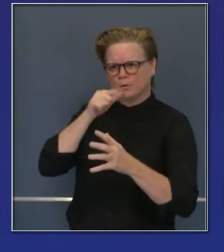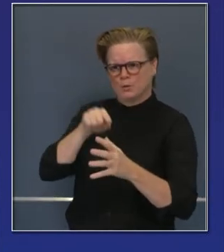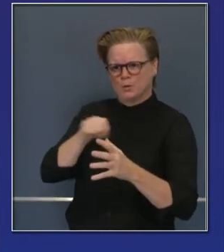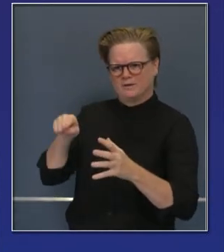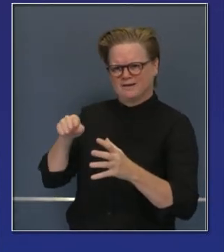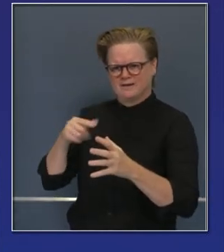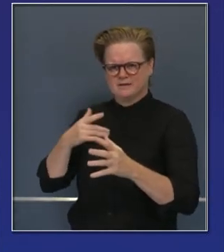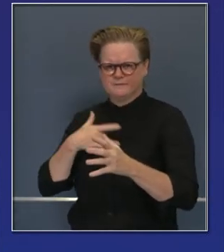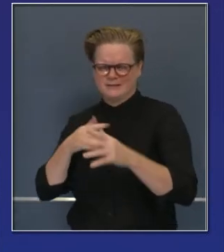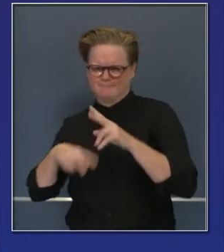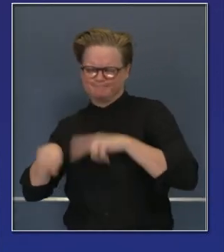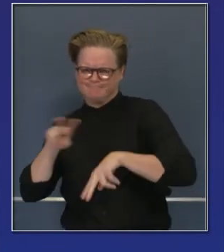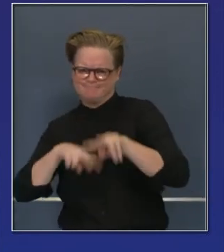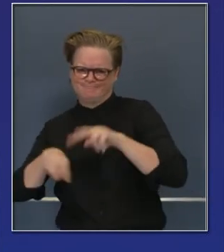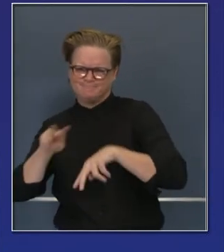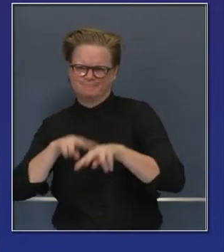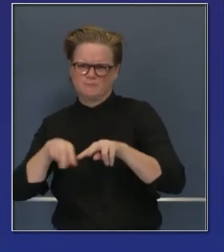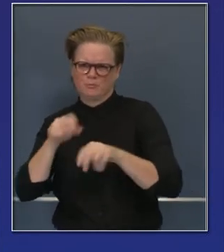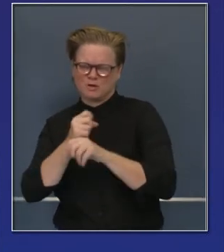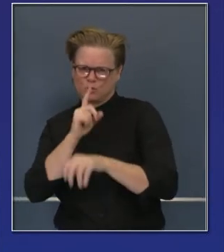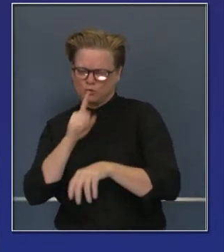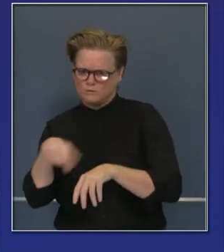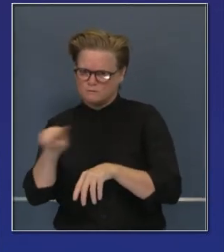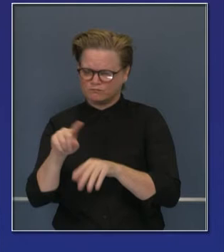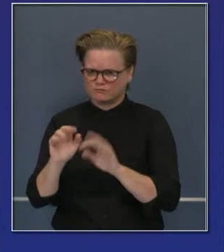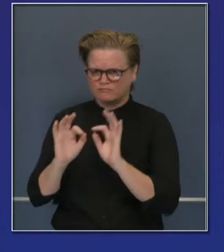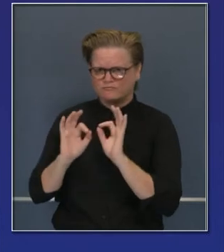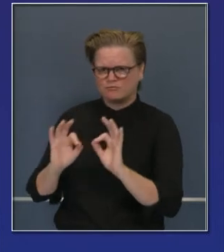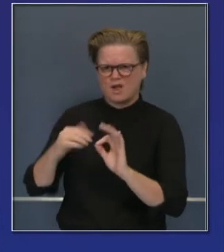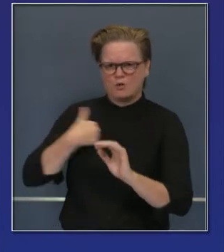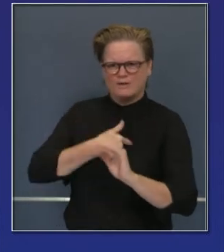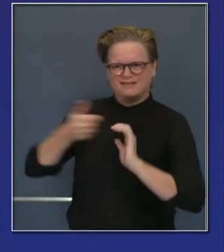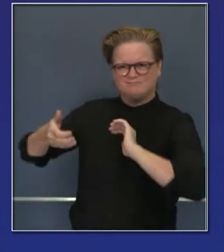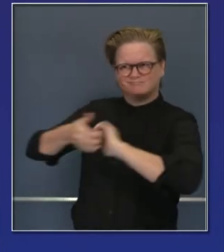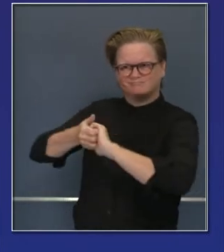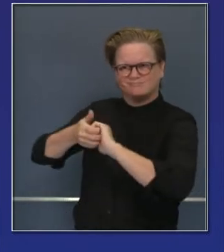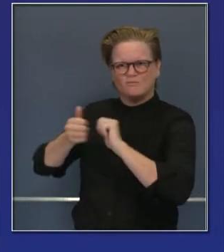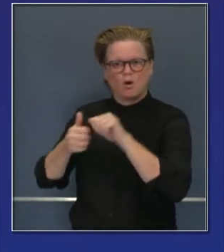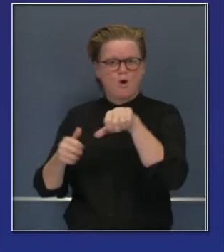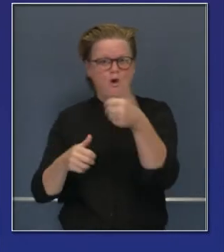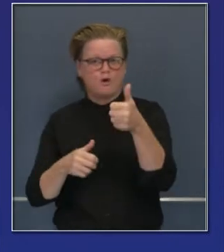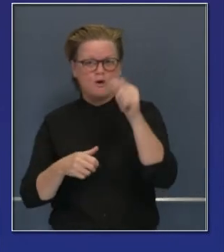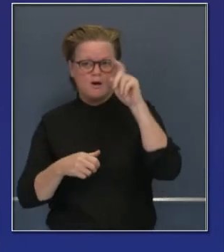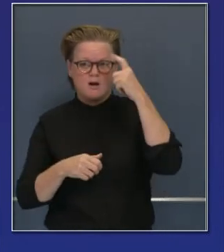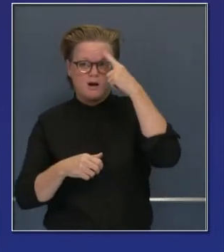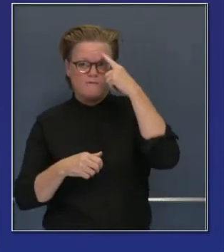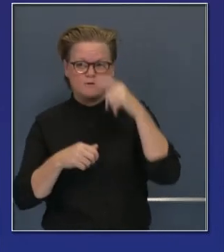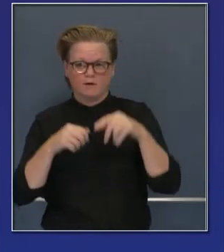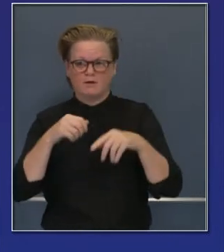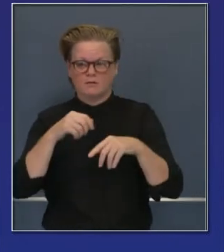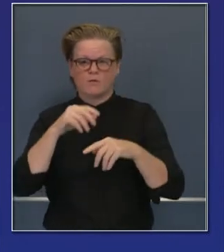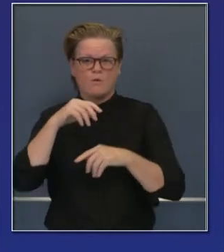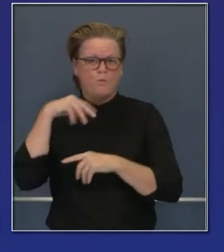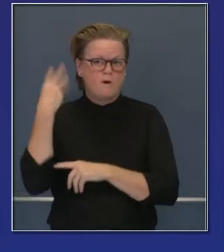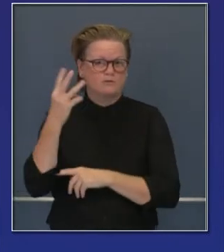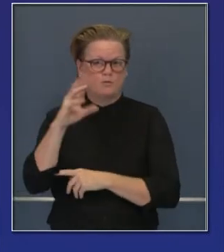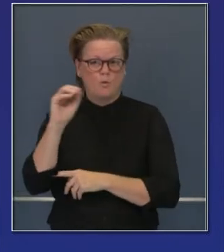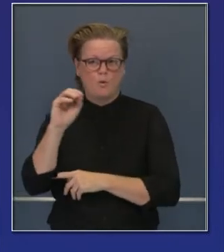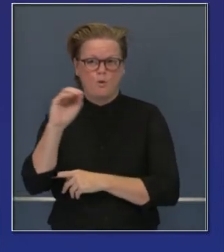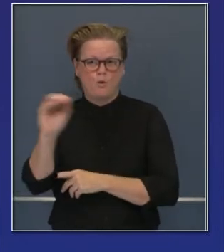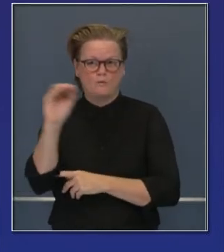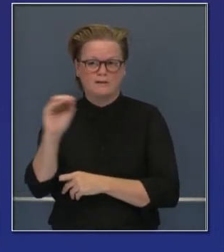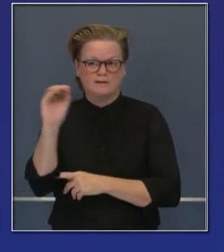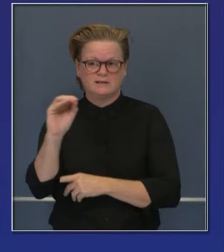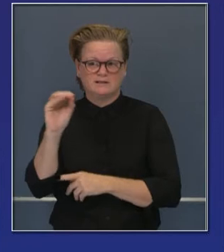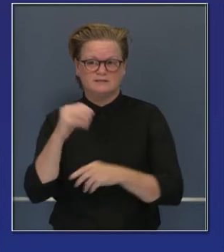formado en sociedad con el gobernador Ainsley y el gobernador Brown en Oregon y Washington. Ellos se unen a